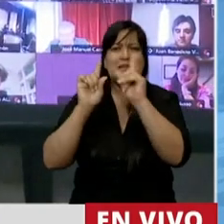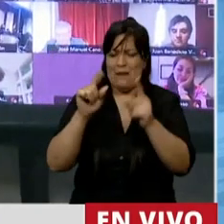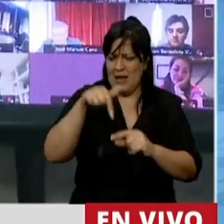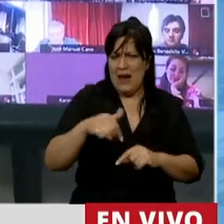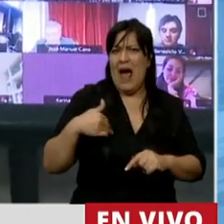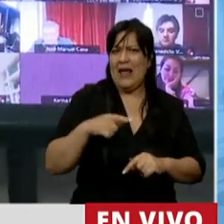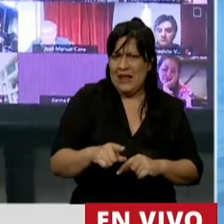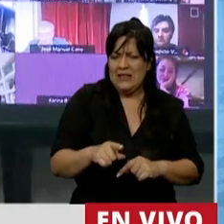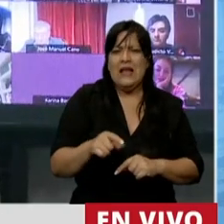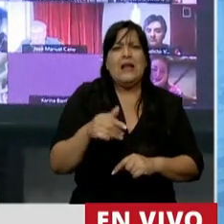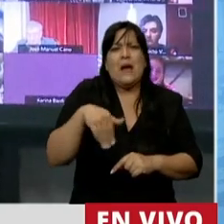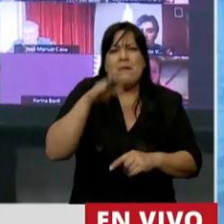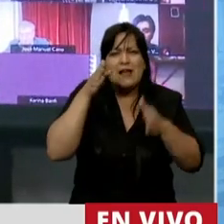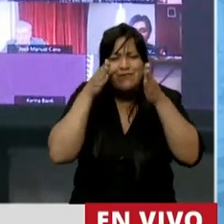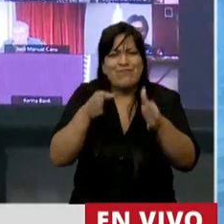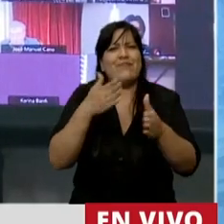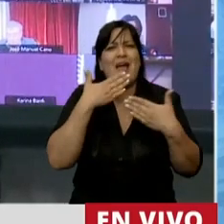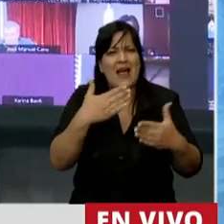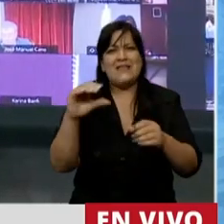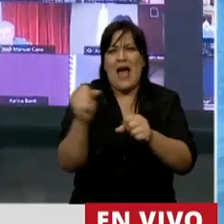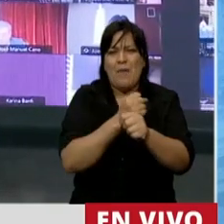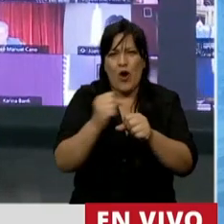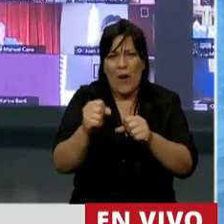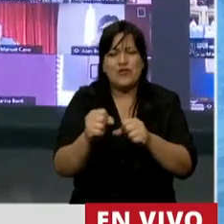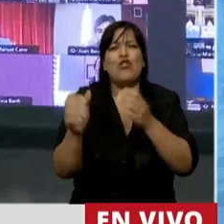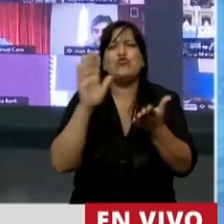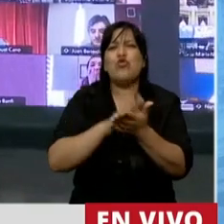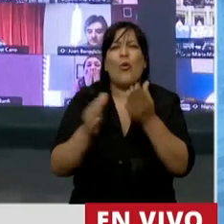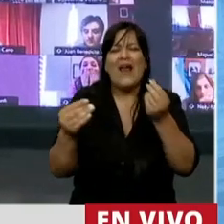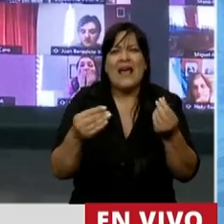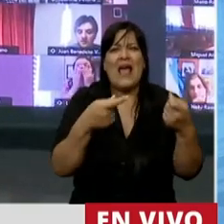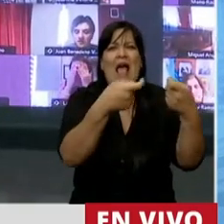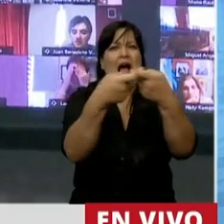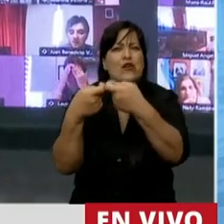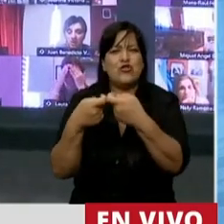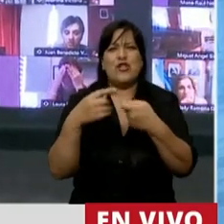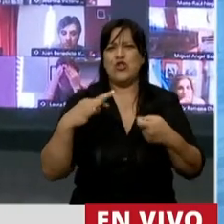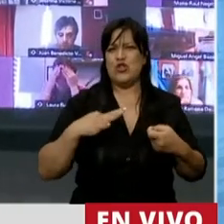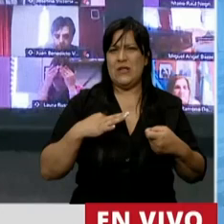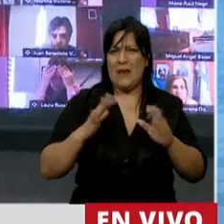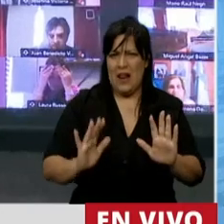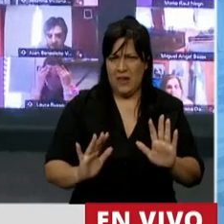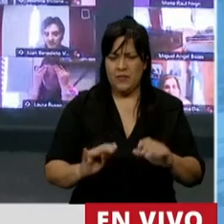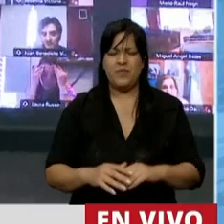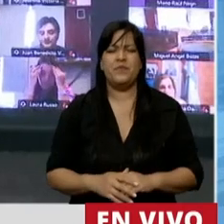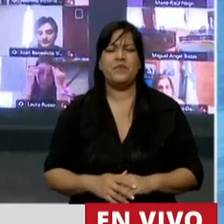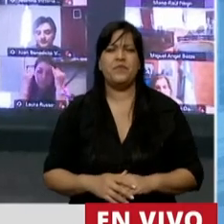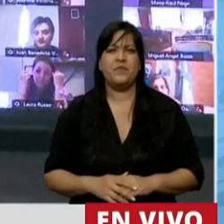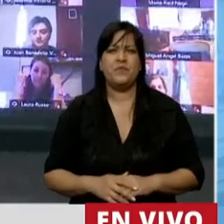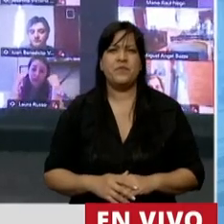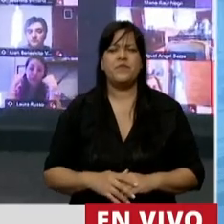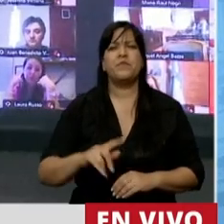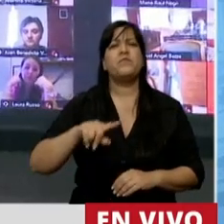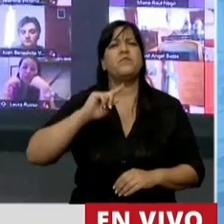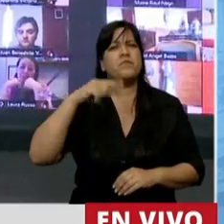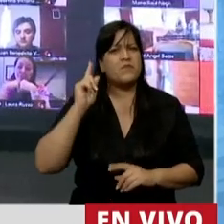particular a partir de la aprobación a lo que son las asociaciones civiles. Después